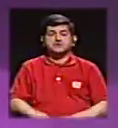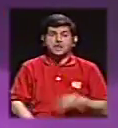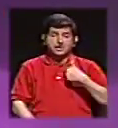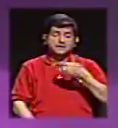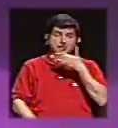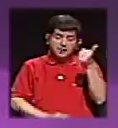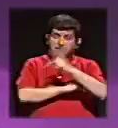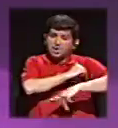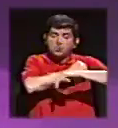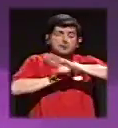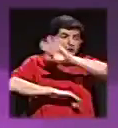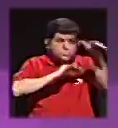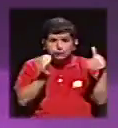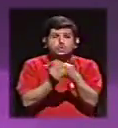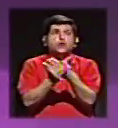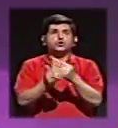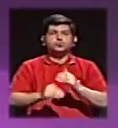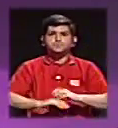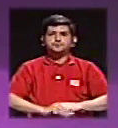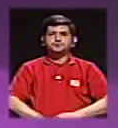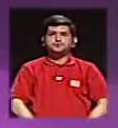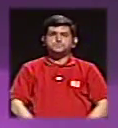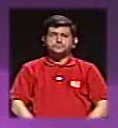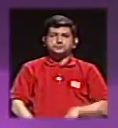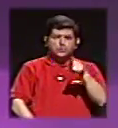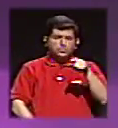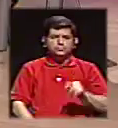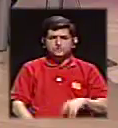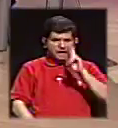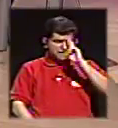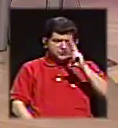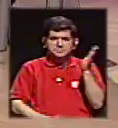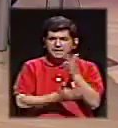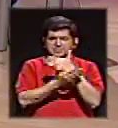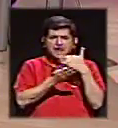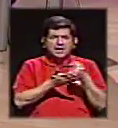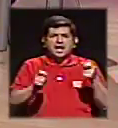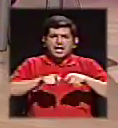vamos a tener un mejor país para todos. ¿Ustedes admiran a algún periodista?